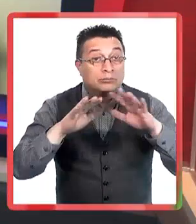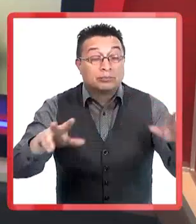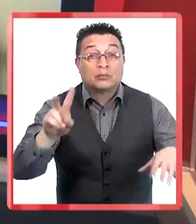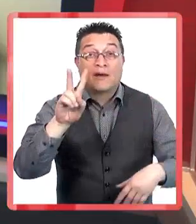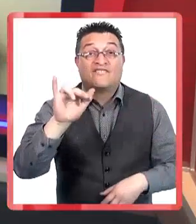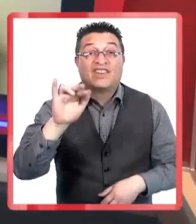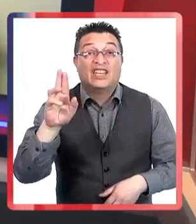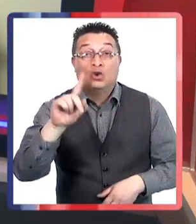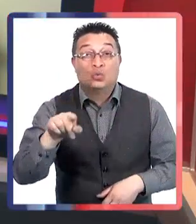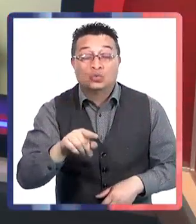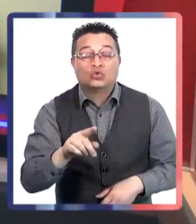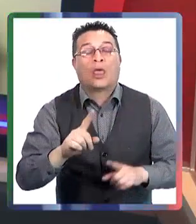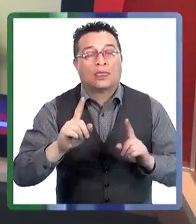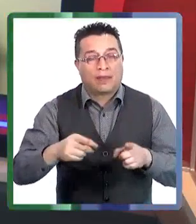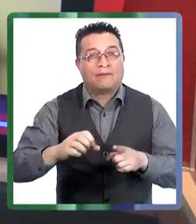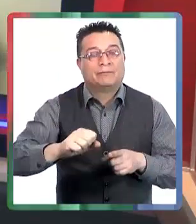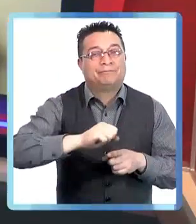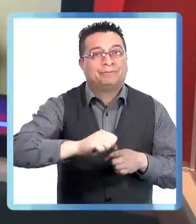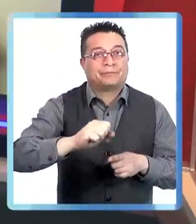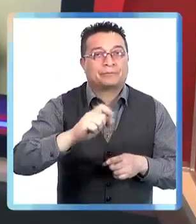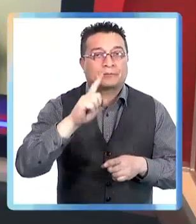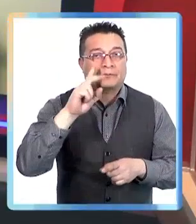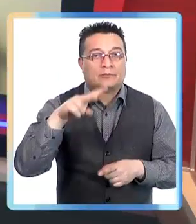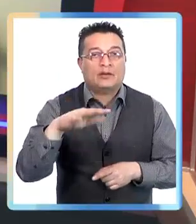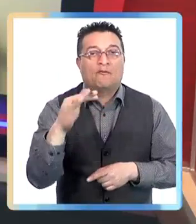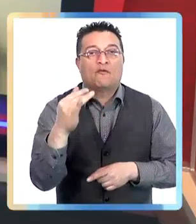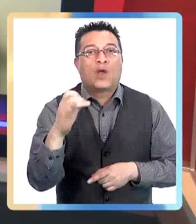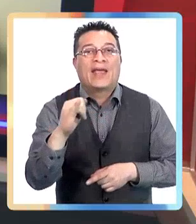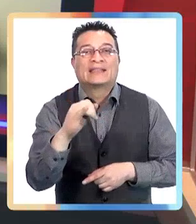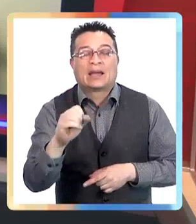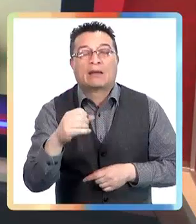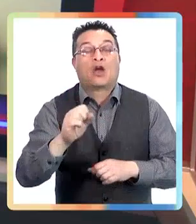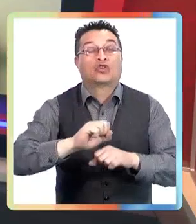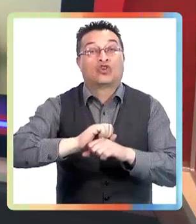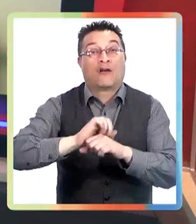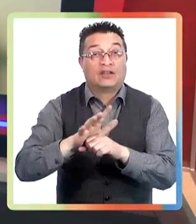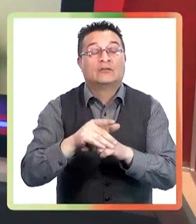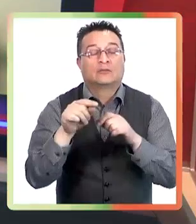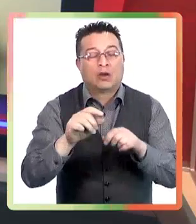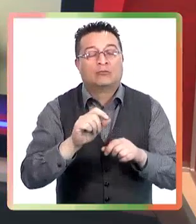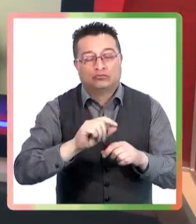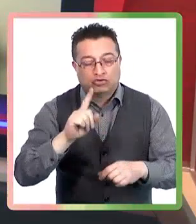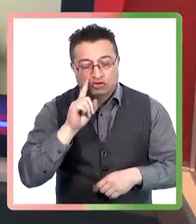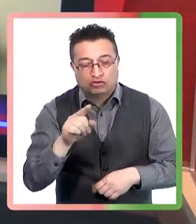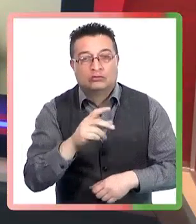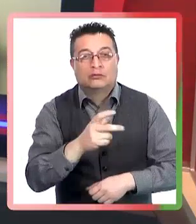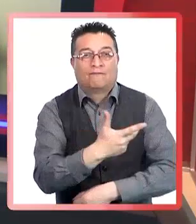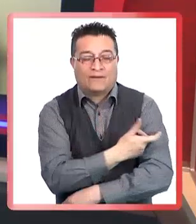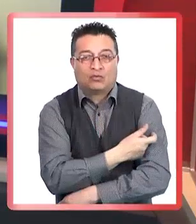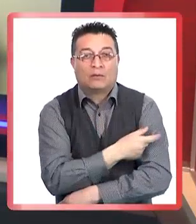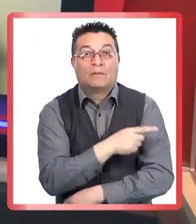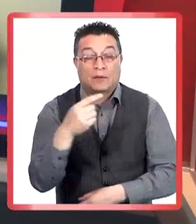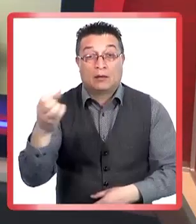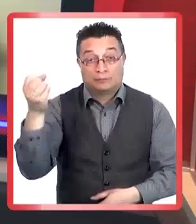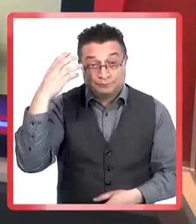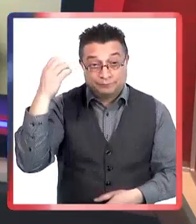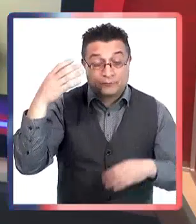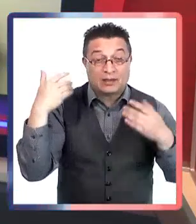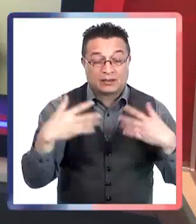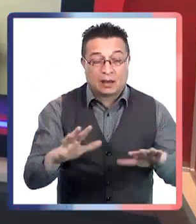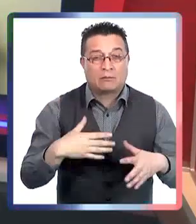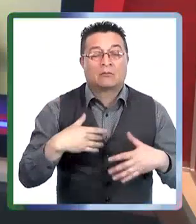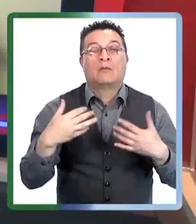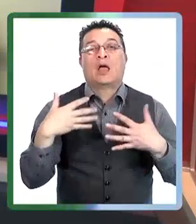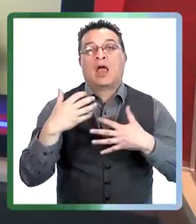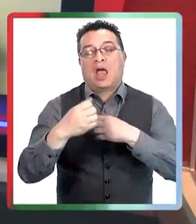últimos décadas ya, ¿verdad?, con este Plan Nacional de Inmunización, que efectivamente las vacunas salvan vidas que han logrado erradicar enfermedades de la faz de la tierra.